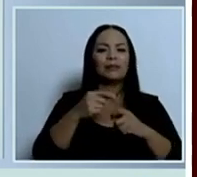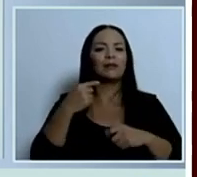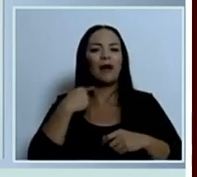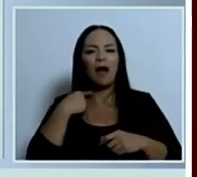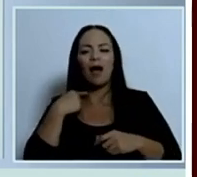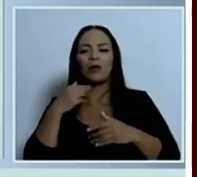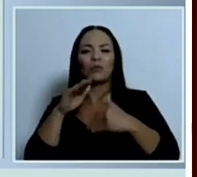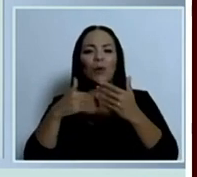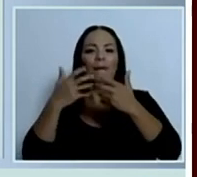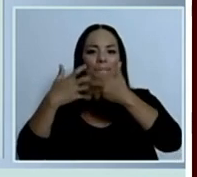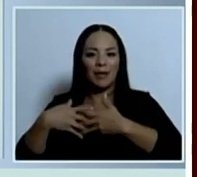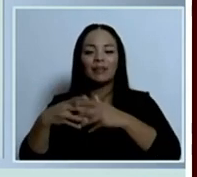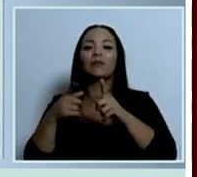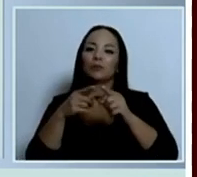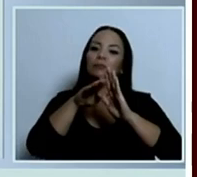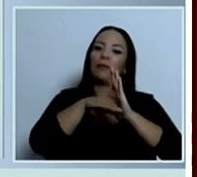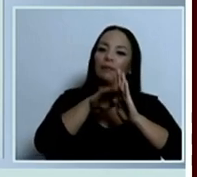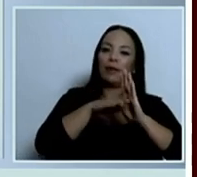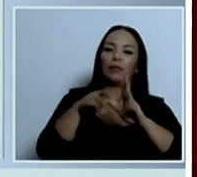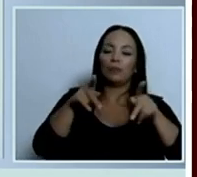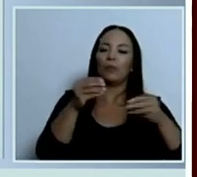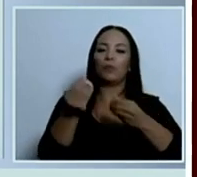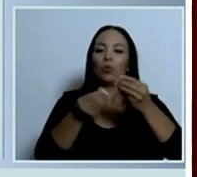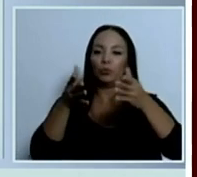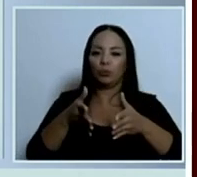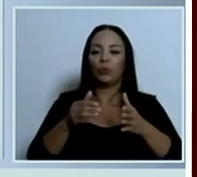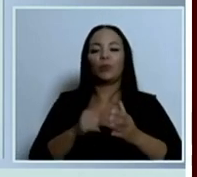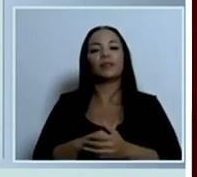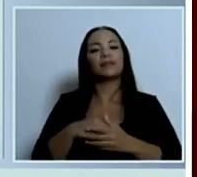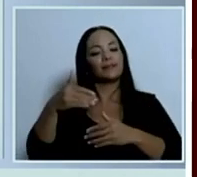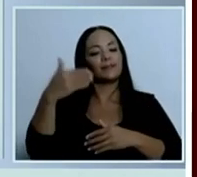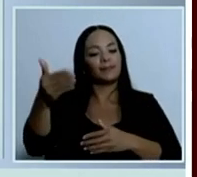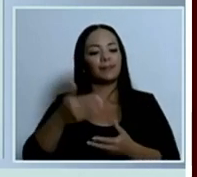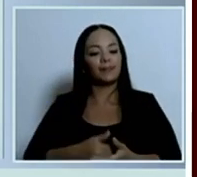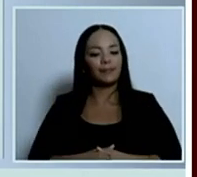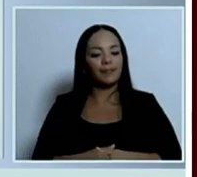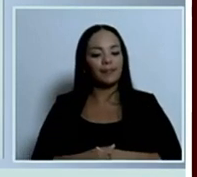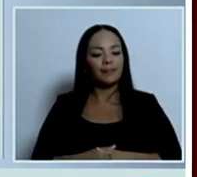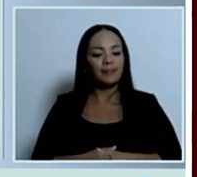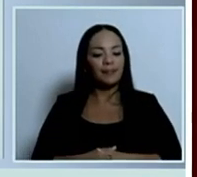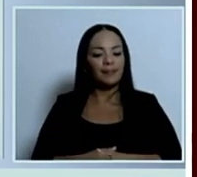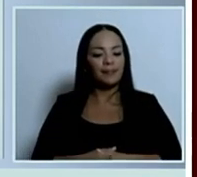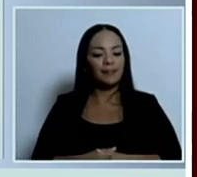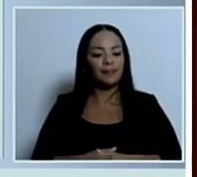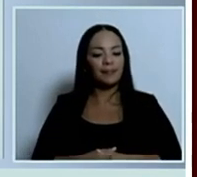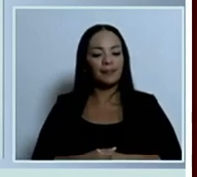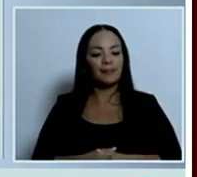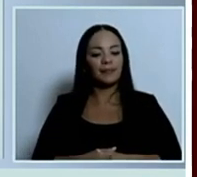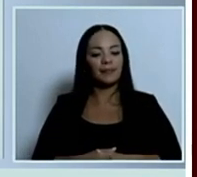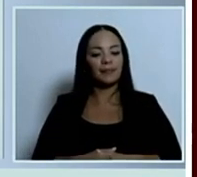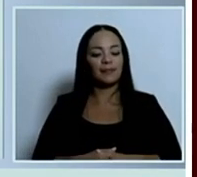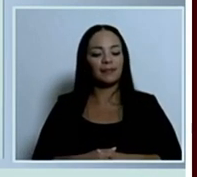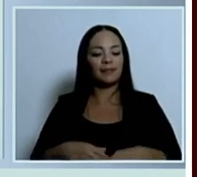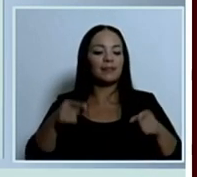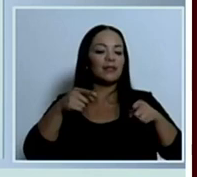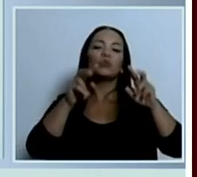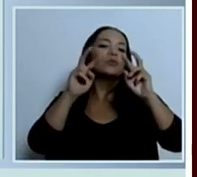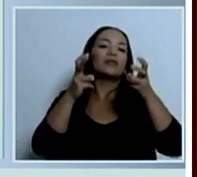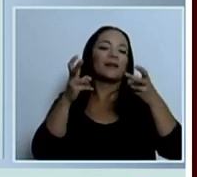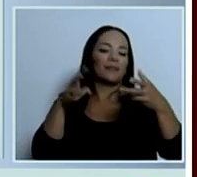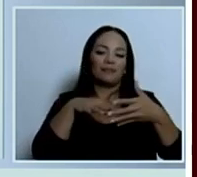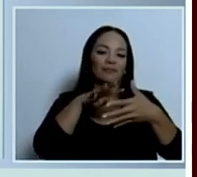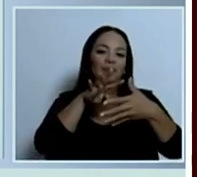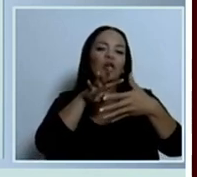también así disminuye el costo para los productores. Pasamos la diapositiva. Esto simplemente es un tema de cronología.